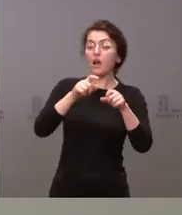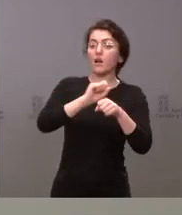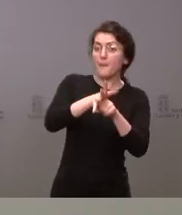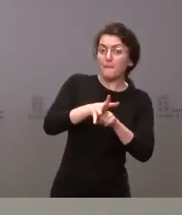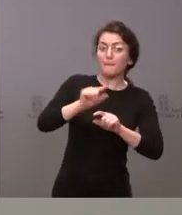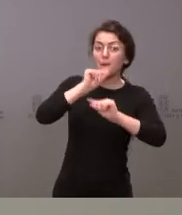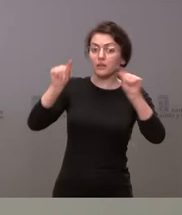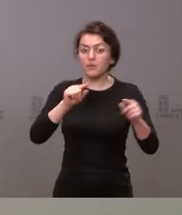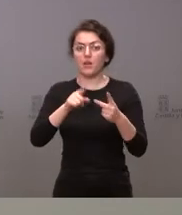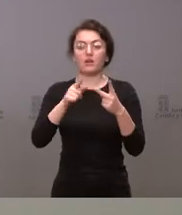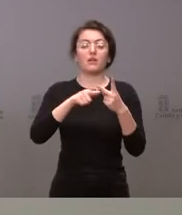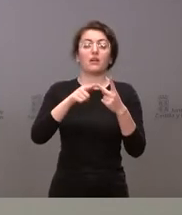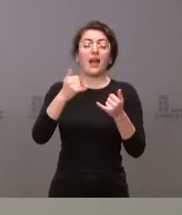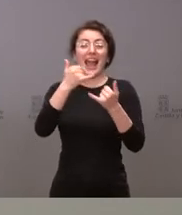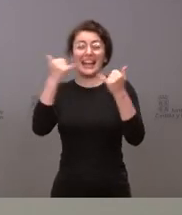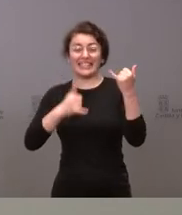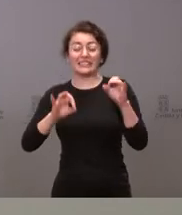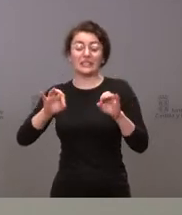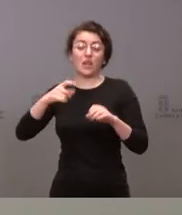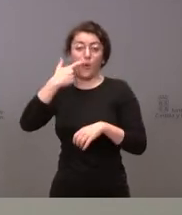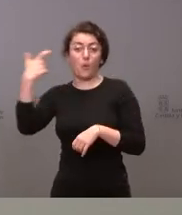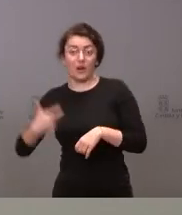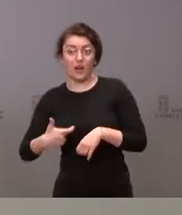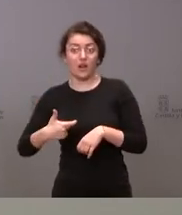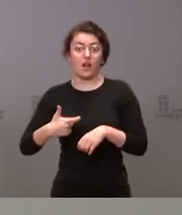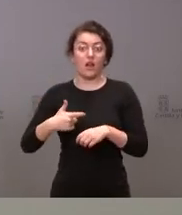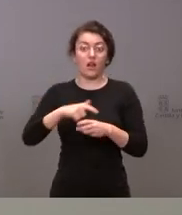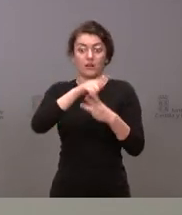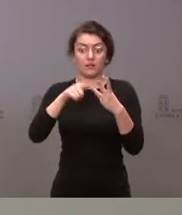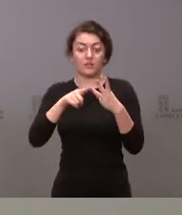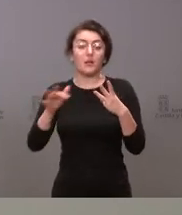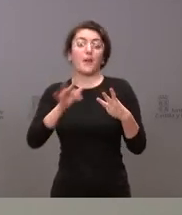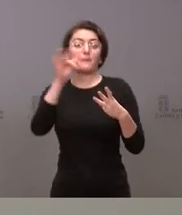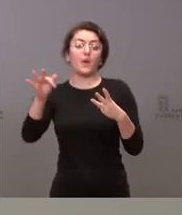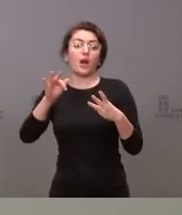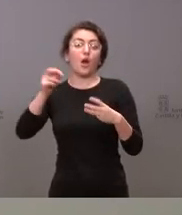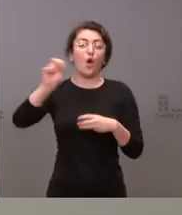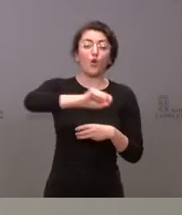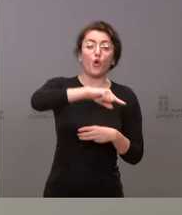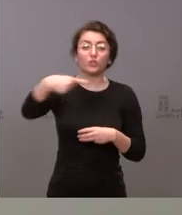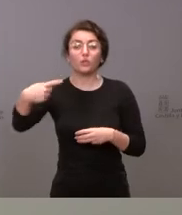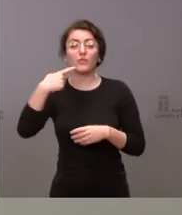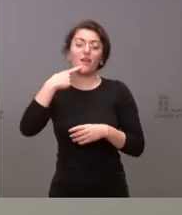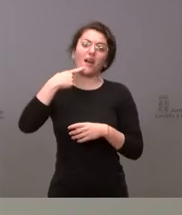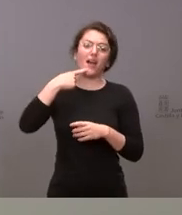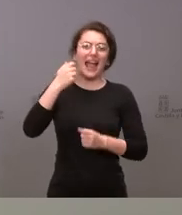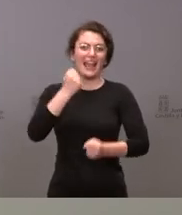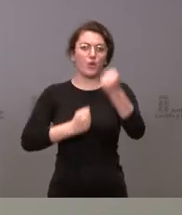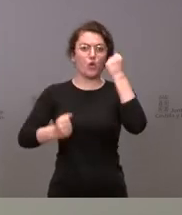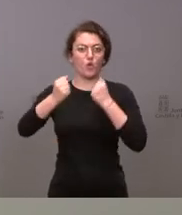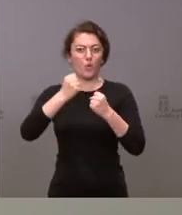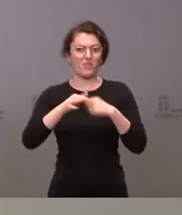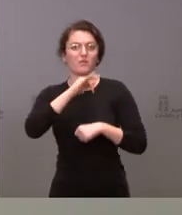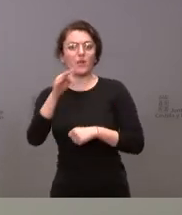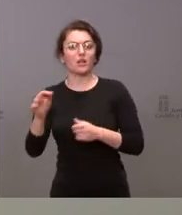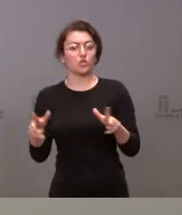crisis de Ucrania y la atención a los refugiados y las consecuencias económicas y sociales de esta crisis que